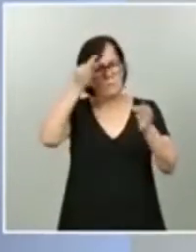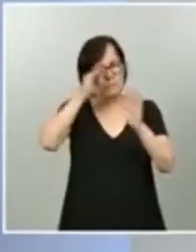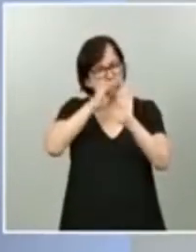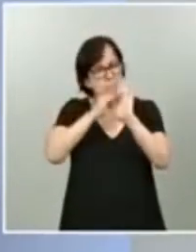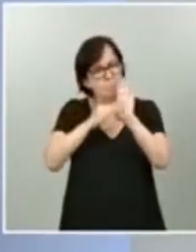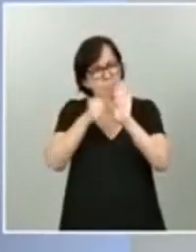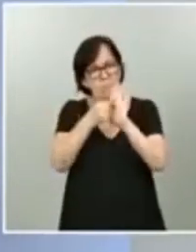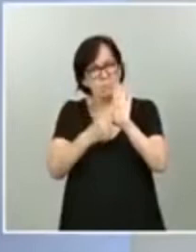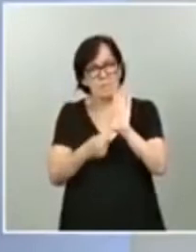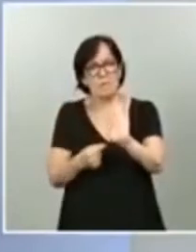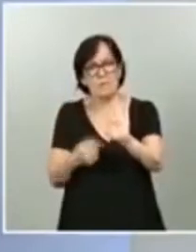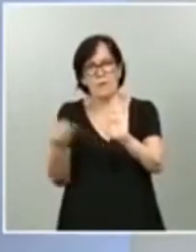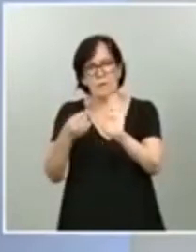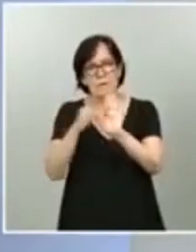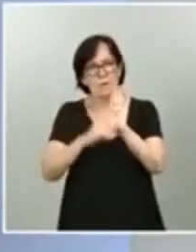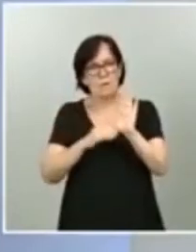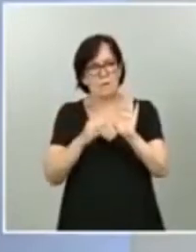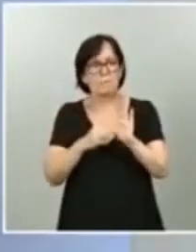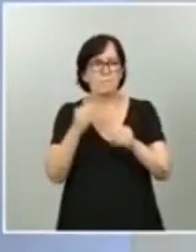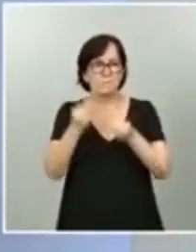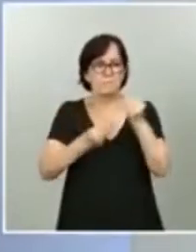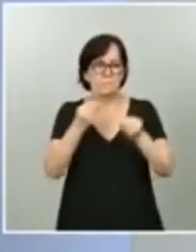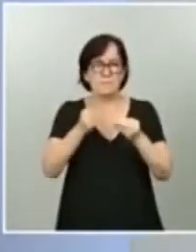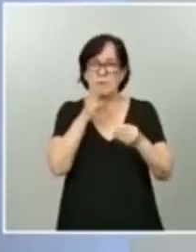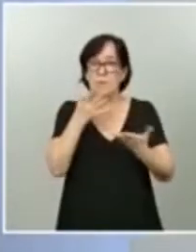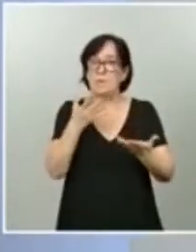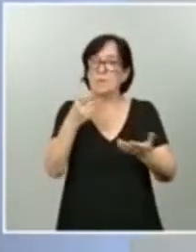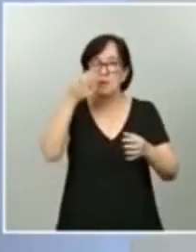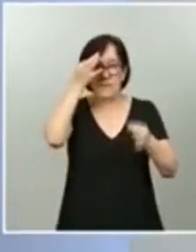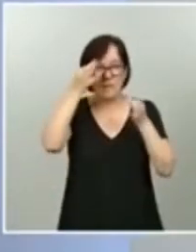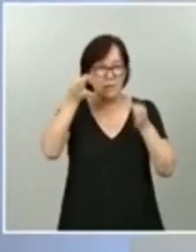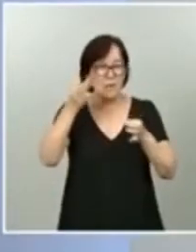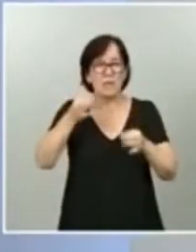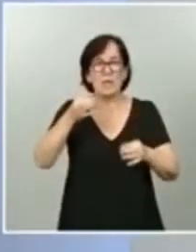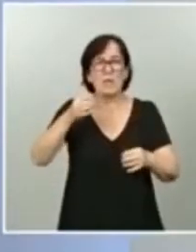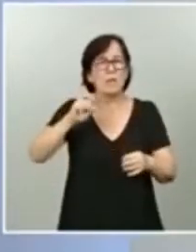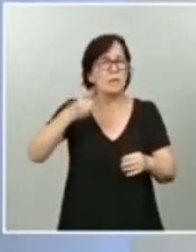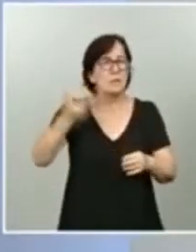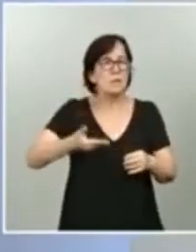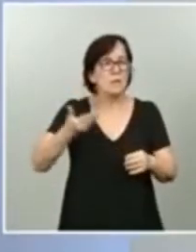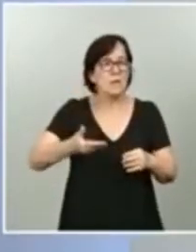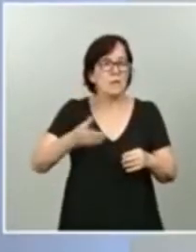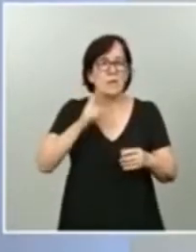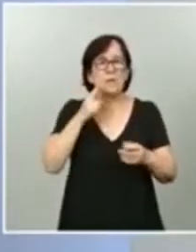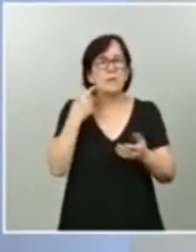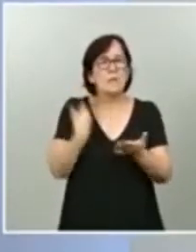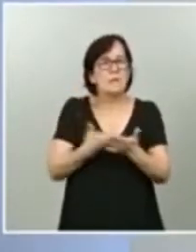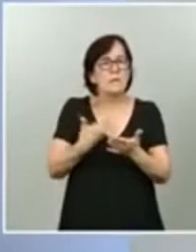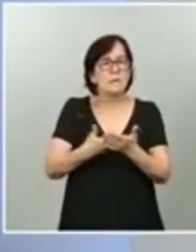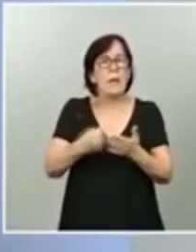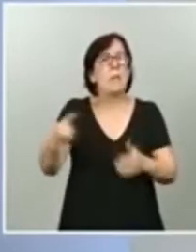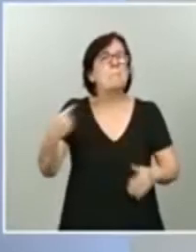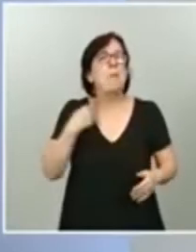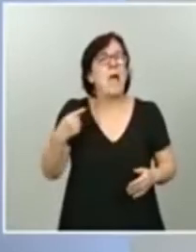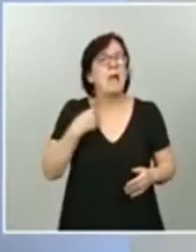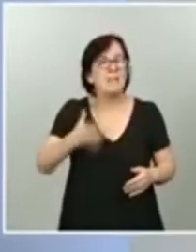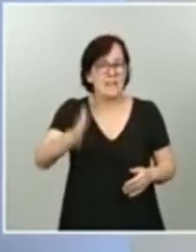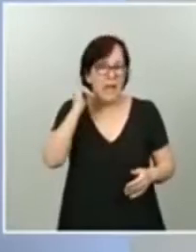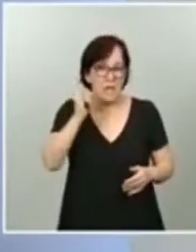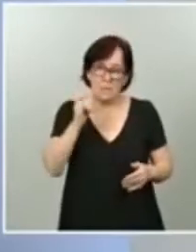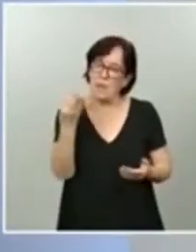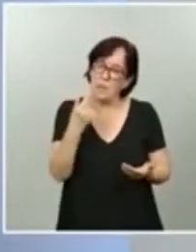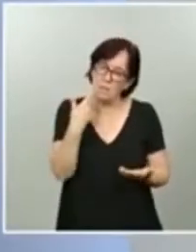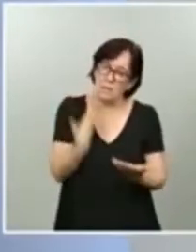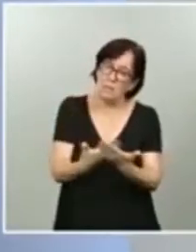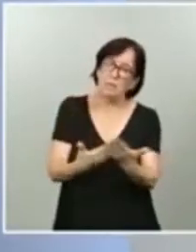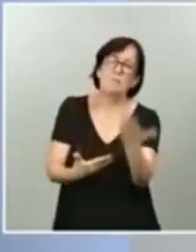ver con las pérdidas. Por lo tanto, el requisito fundamental es poder acreditar las pérdidas. En